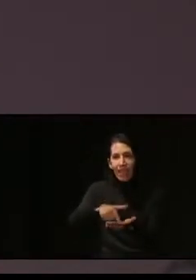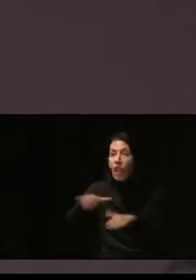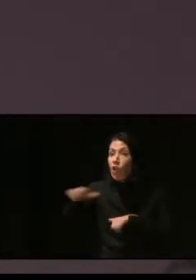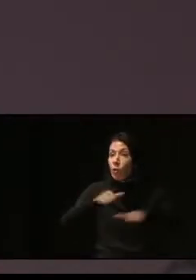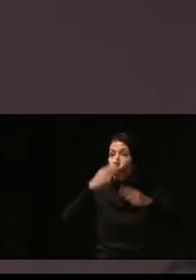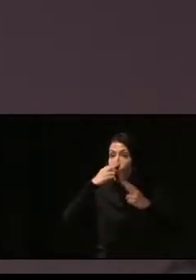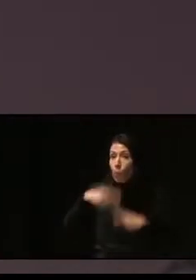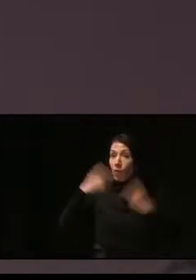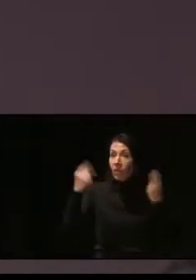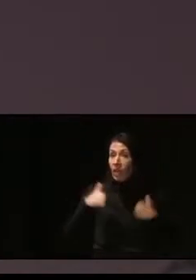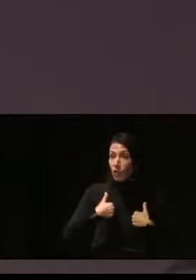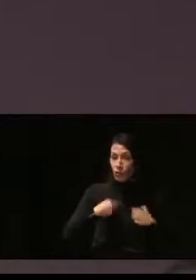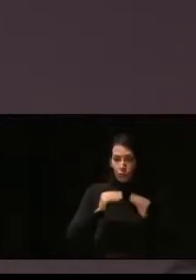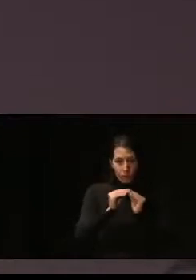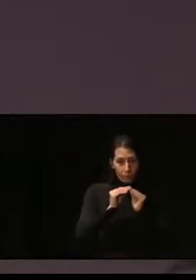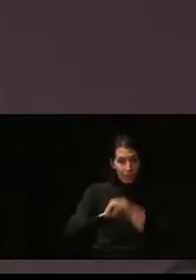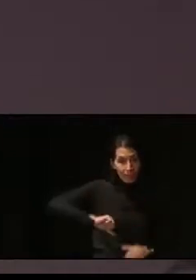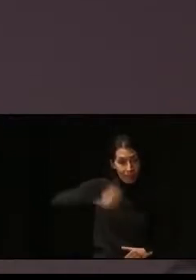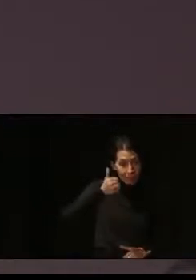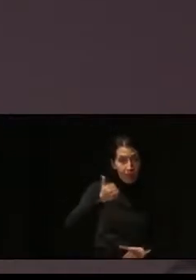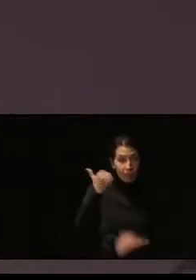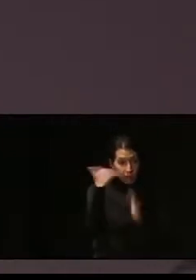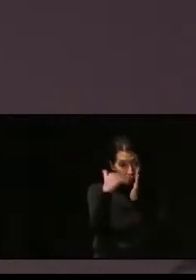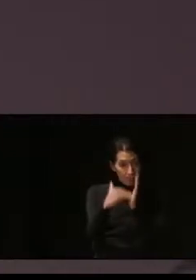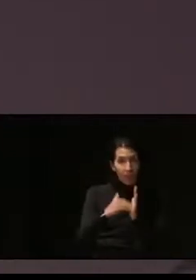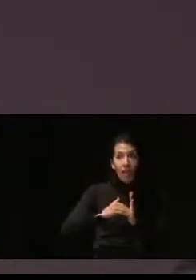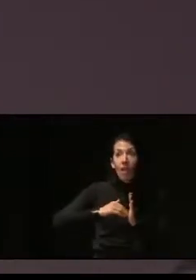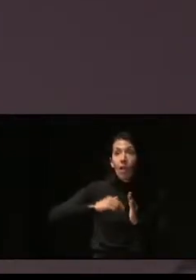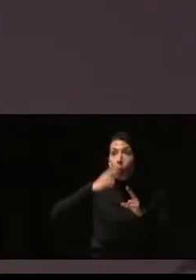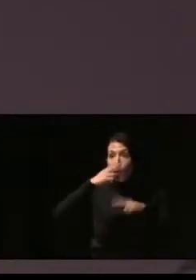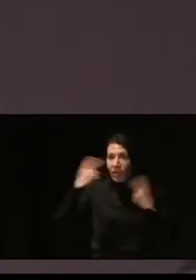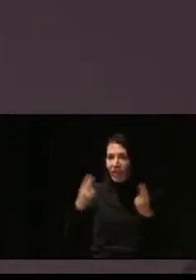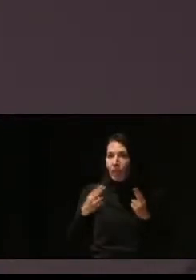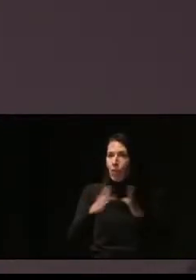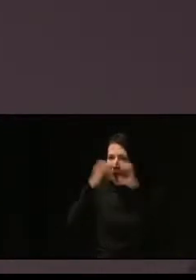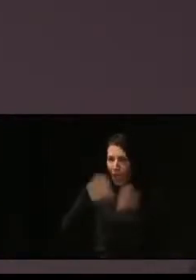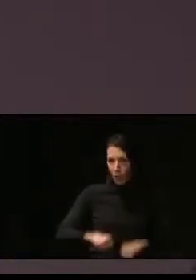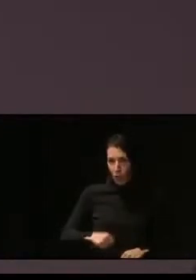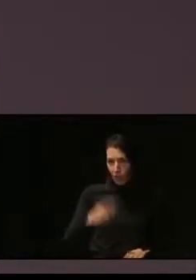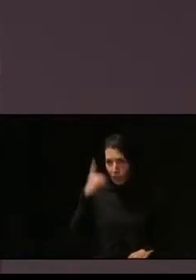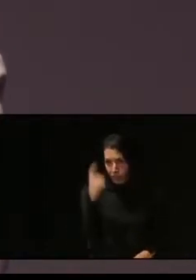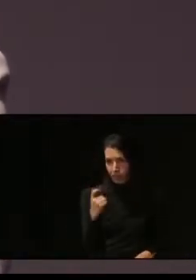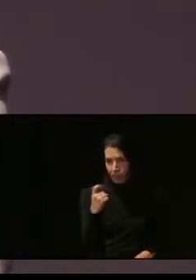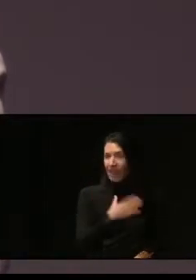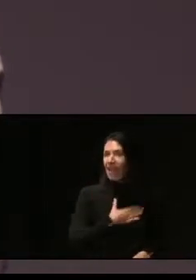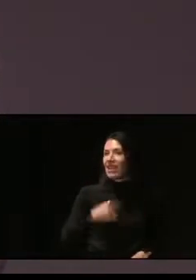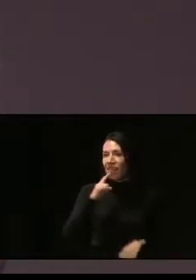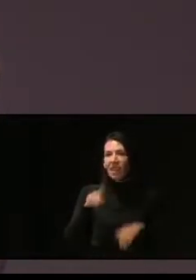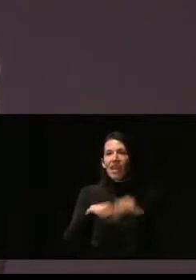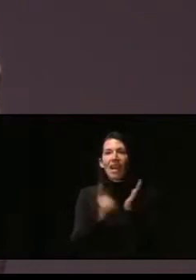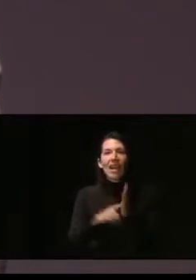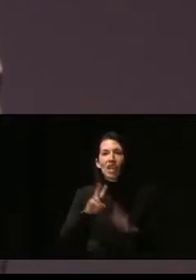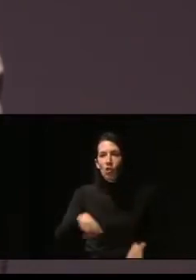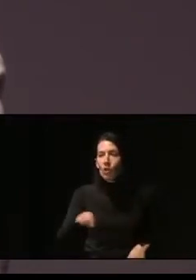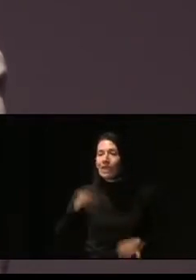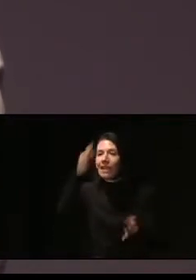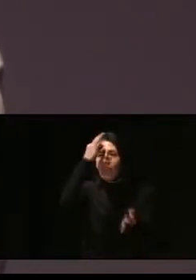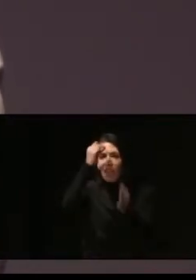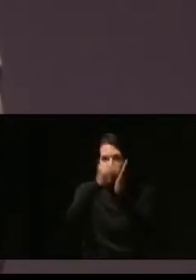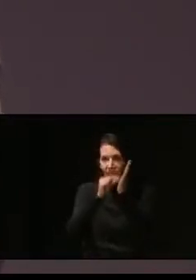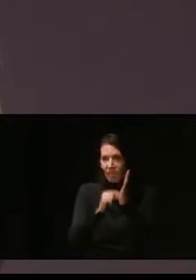que nosotros aprobamos y publicamos establecemos. Es decir, que no hay ninguna ley. Ha sido un requisito